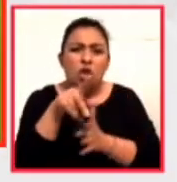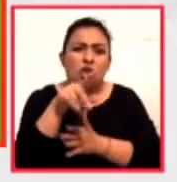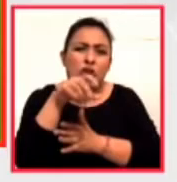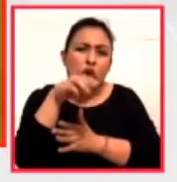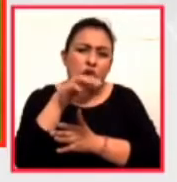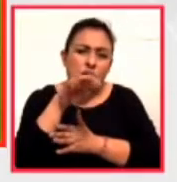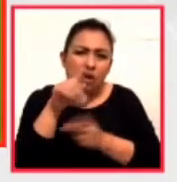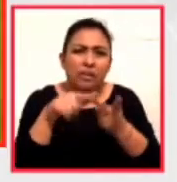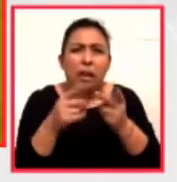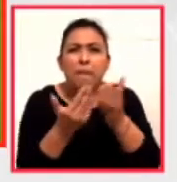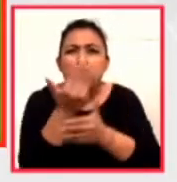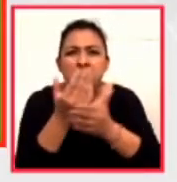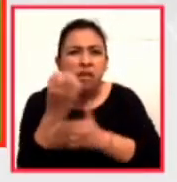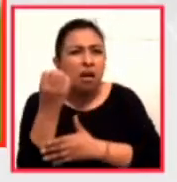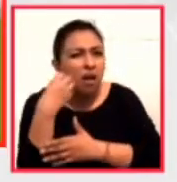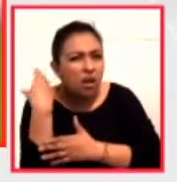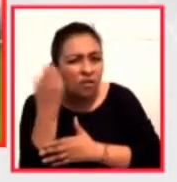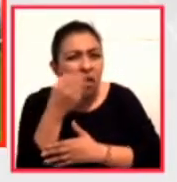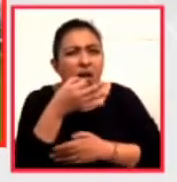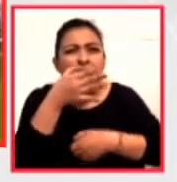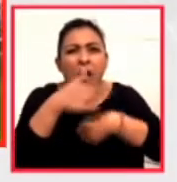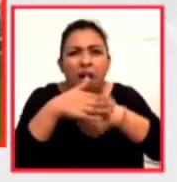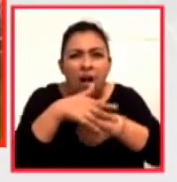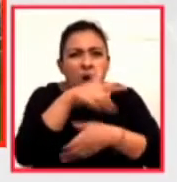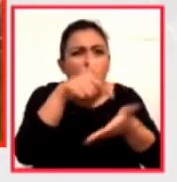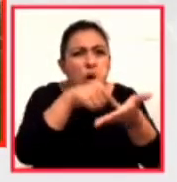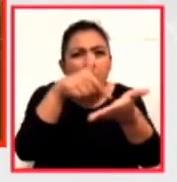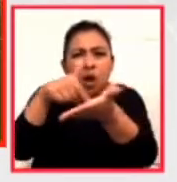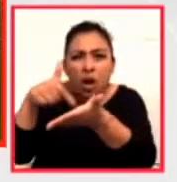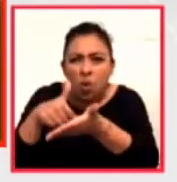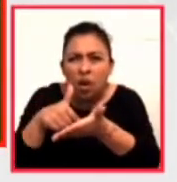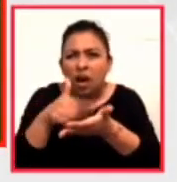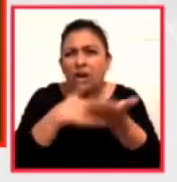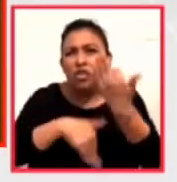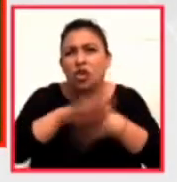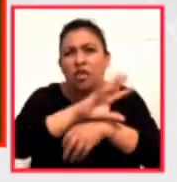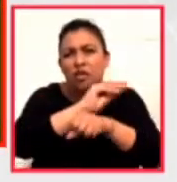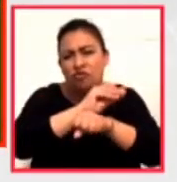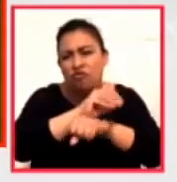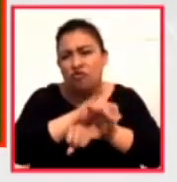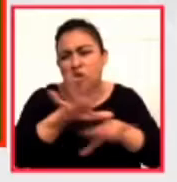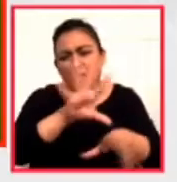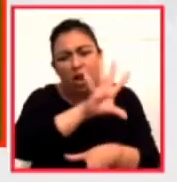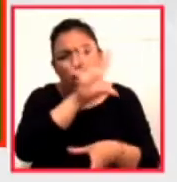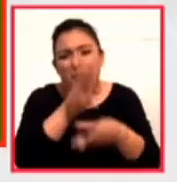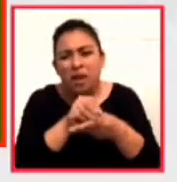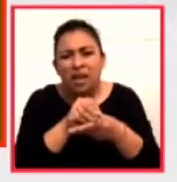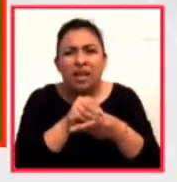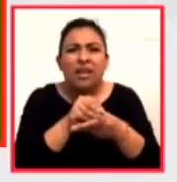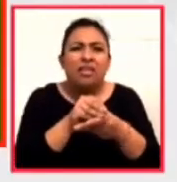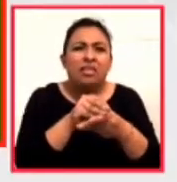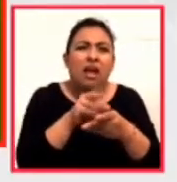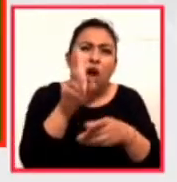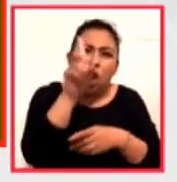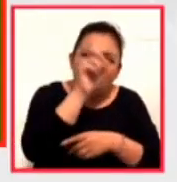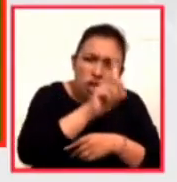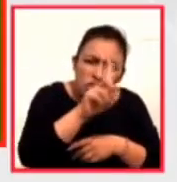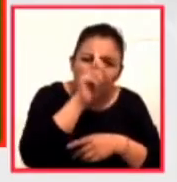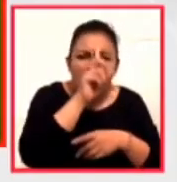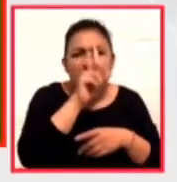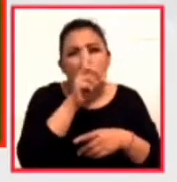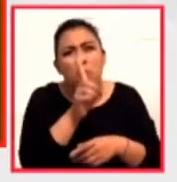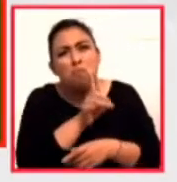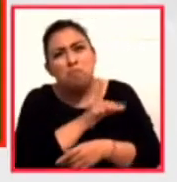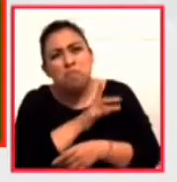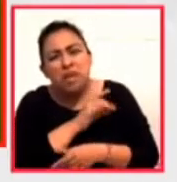mañaneras, los reportes locales, toda la información, las curvas, las recomendaciones, el miedo